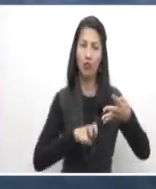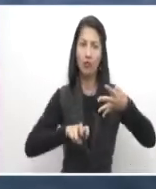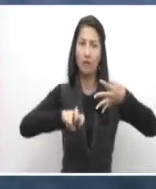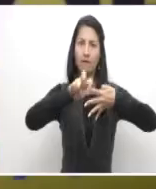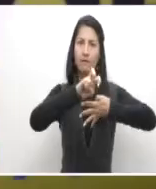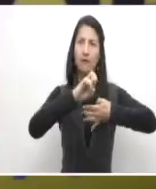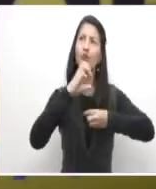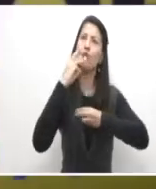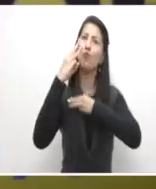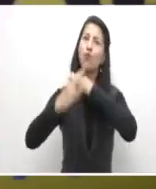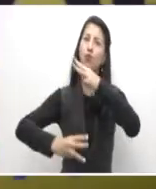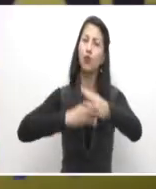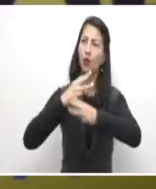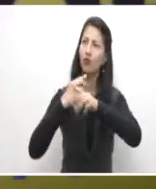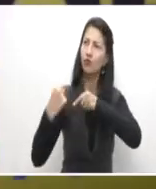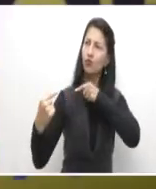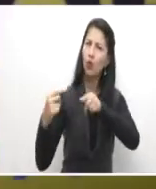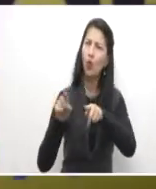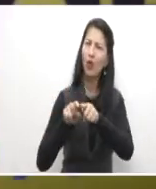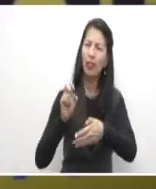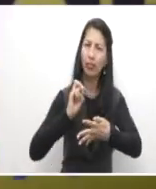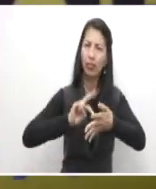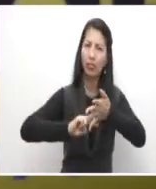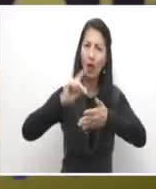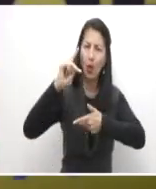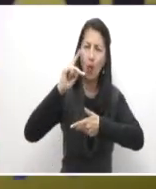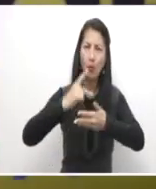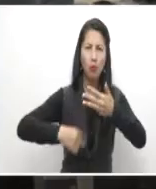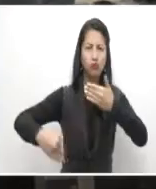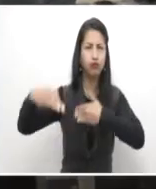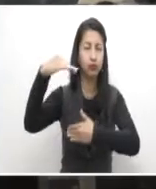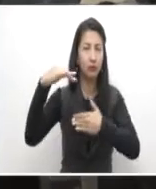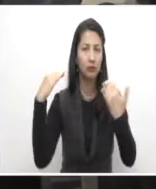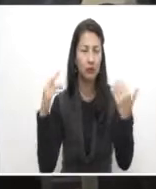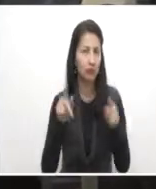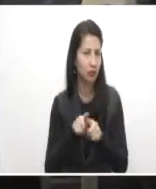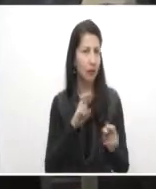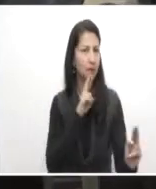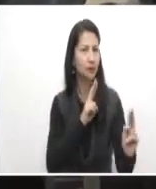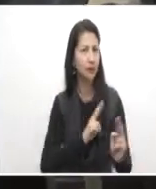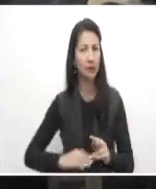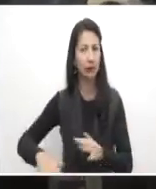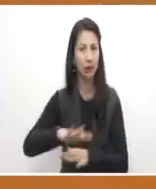formación del mundo con la última tecnología para dar respuesta a estas necesidades de ese sector.